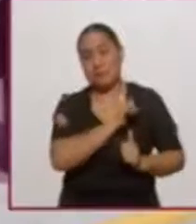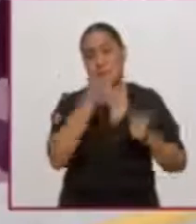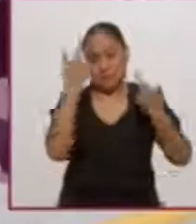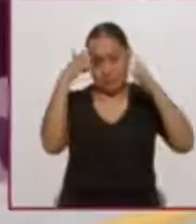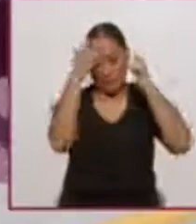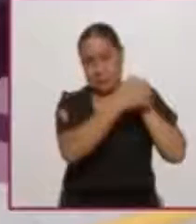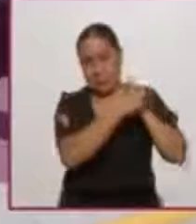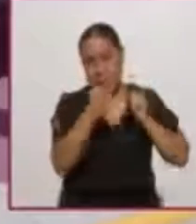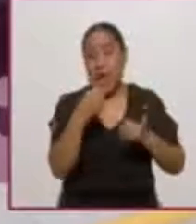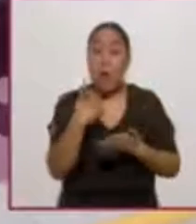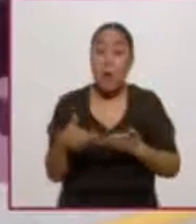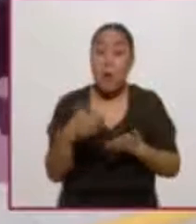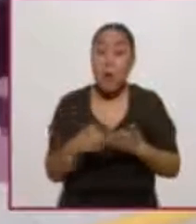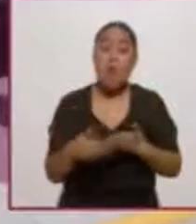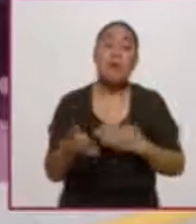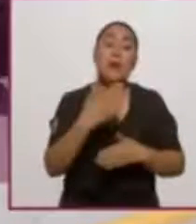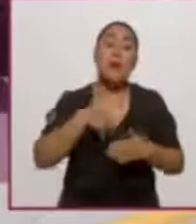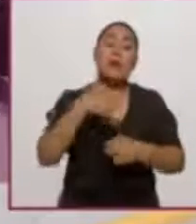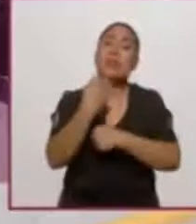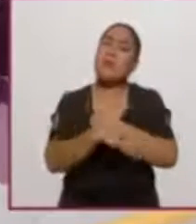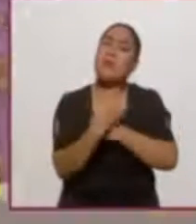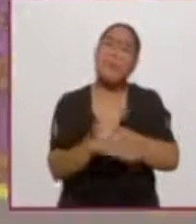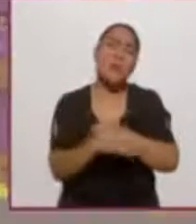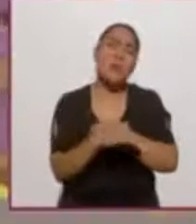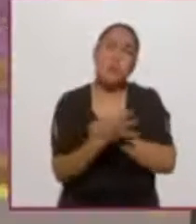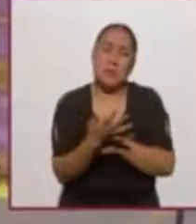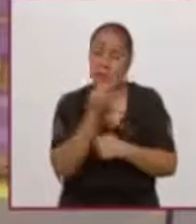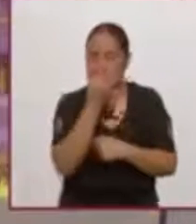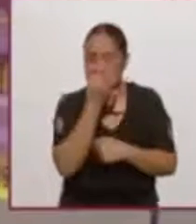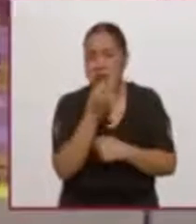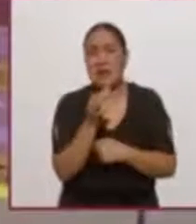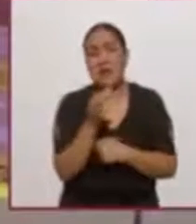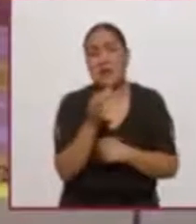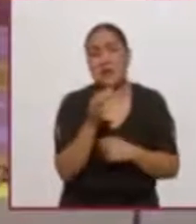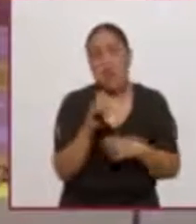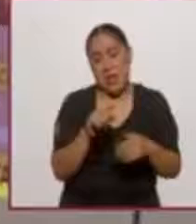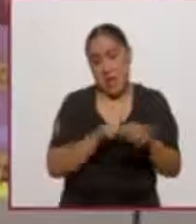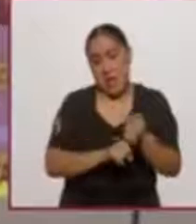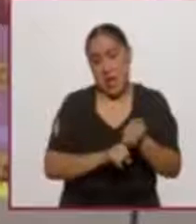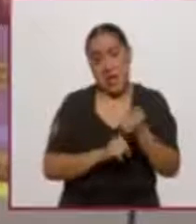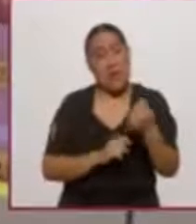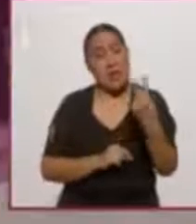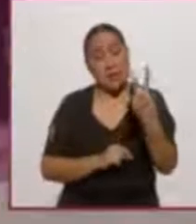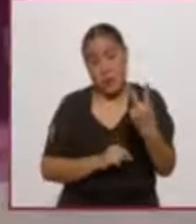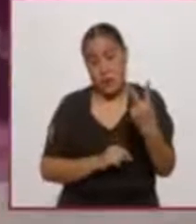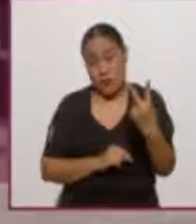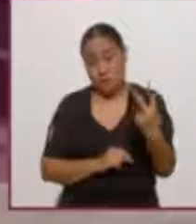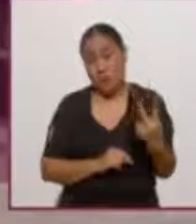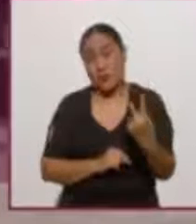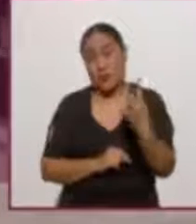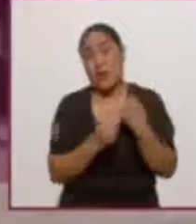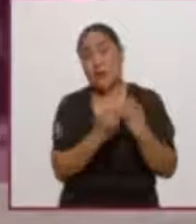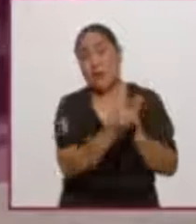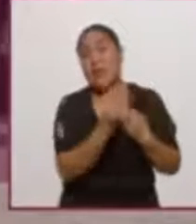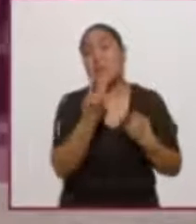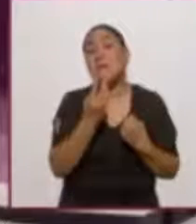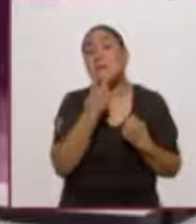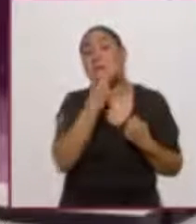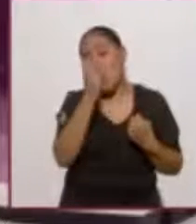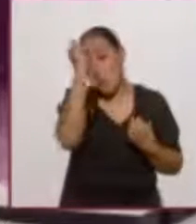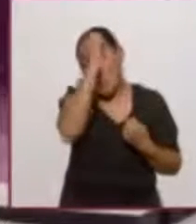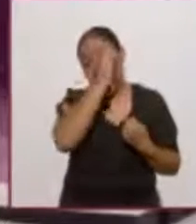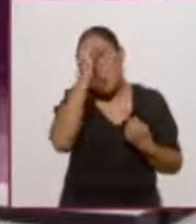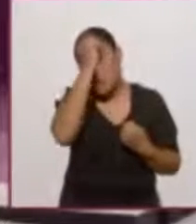sea temporal es solo el 35%, es decir, es casi dos de cada tres entrevistados, o dos de cada tres mayores de